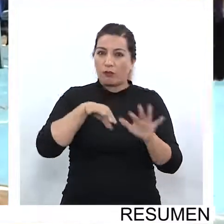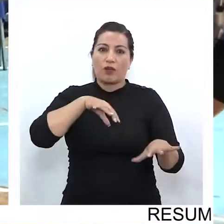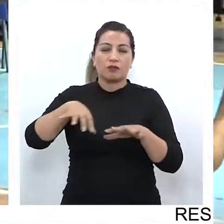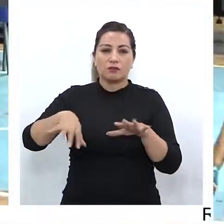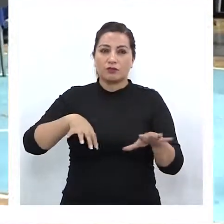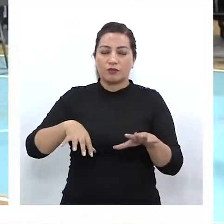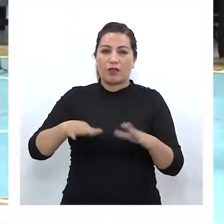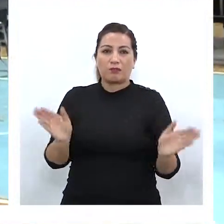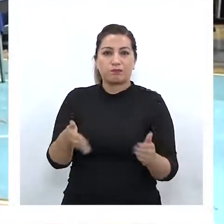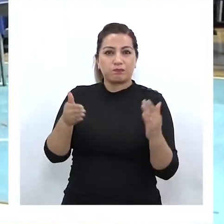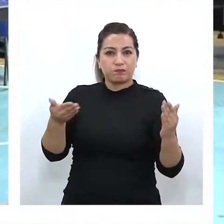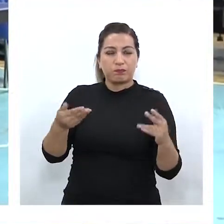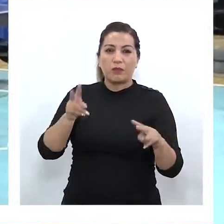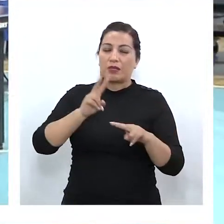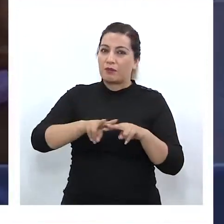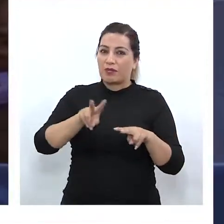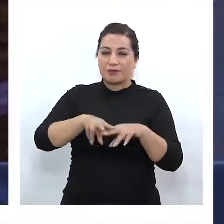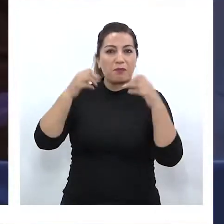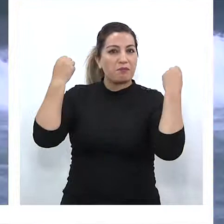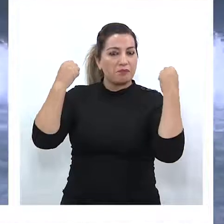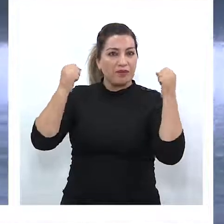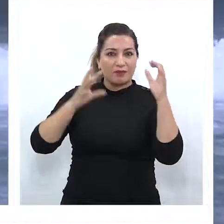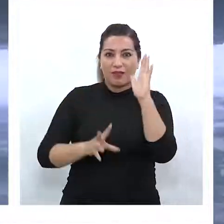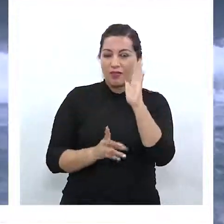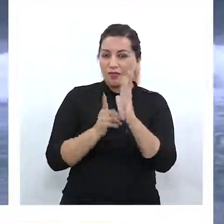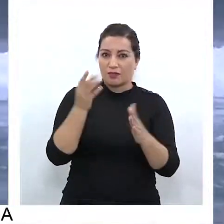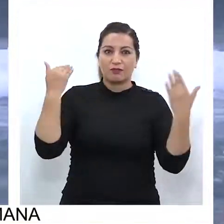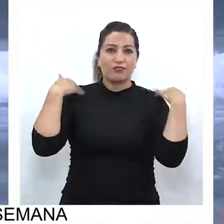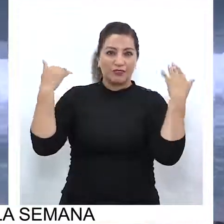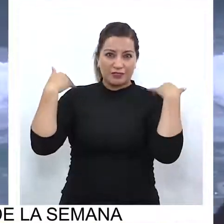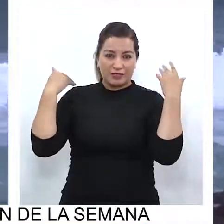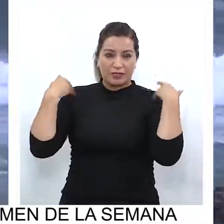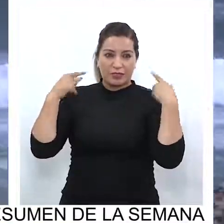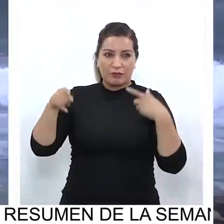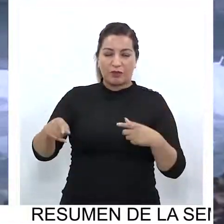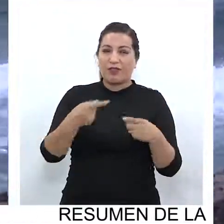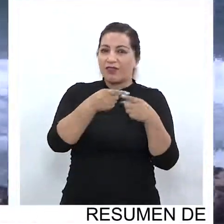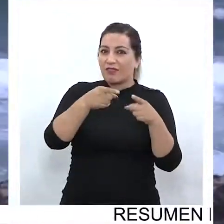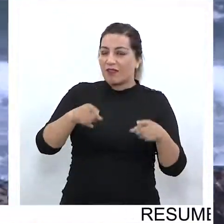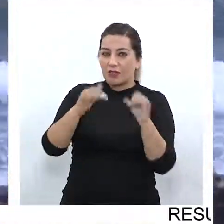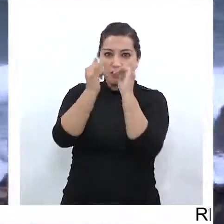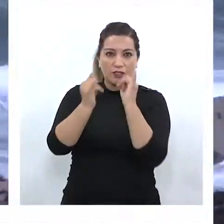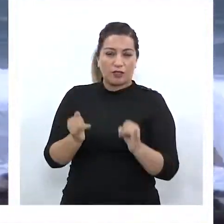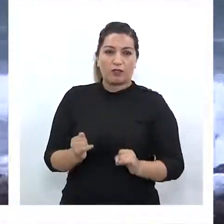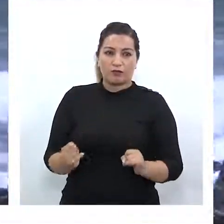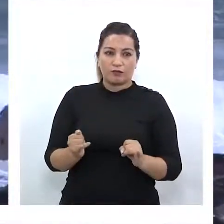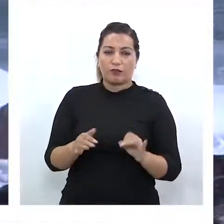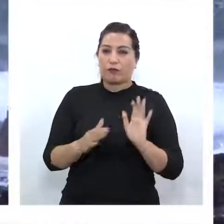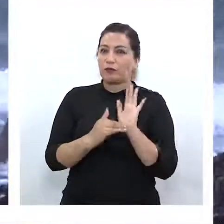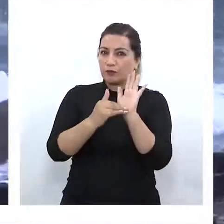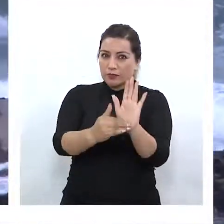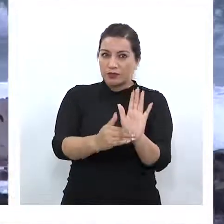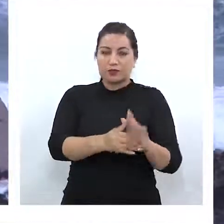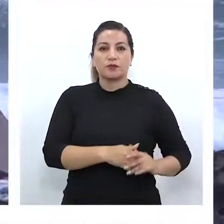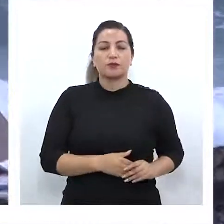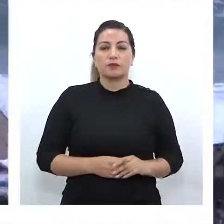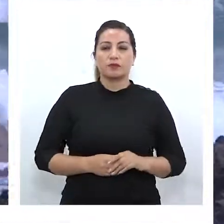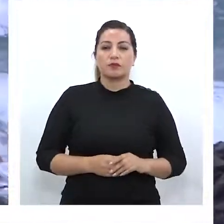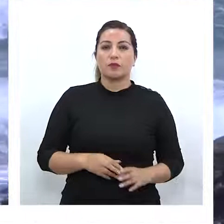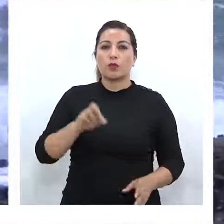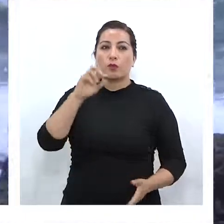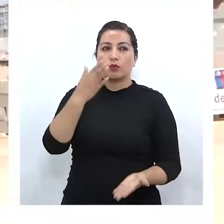actividades y medidas de fomento, ejecución práctica y desarrollo del deporte en sus diversas modalidades y manifestaciones.